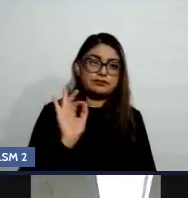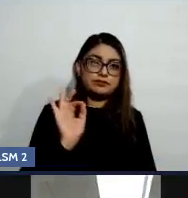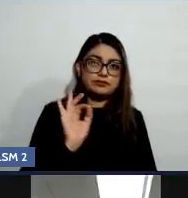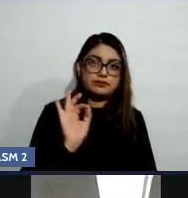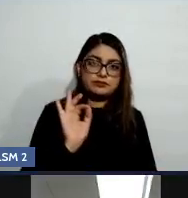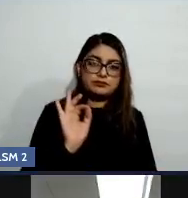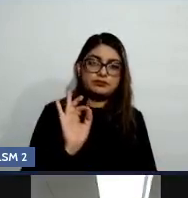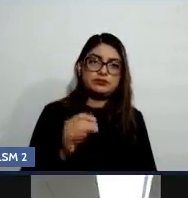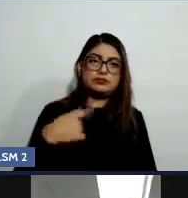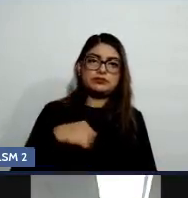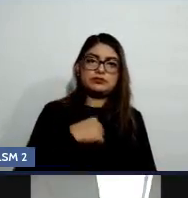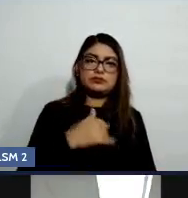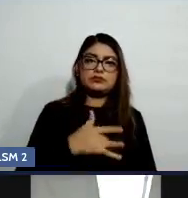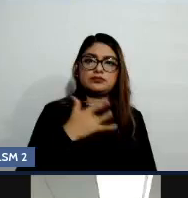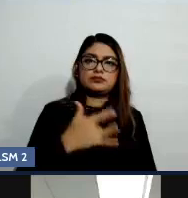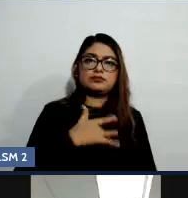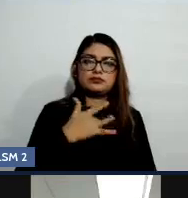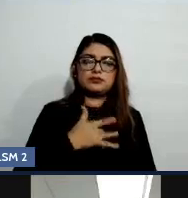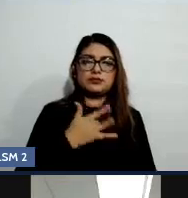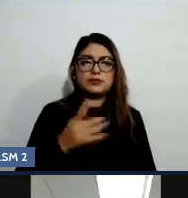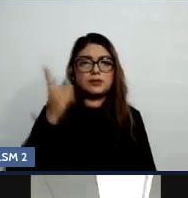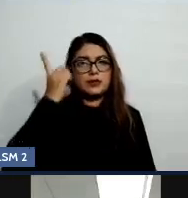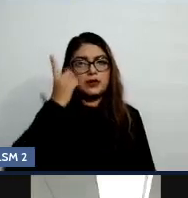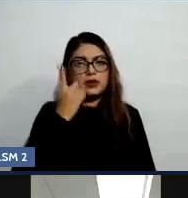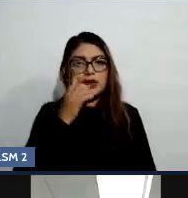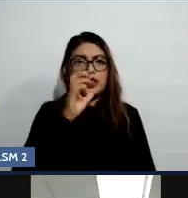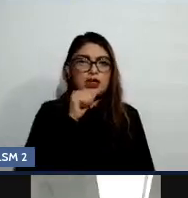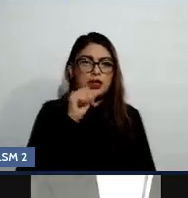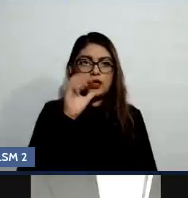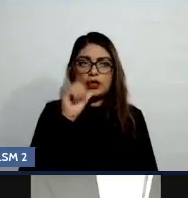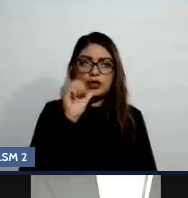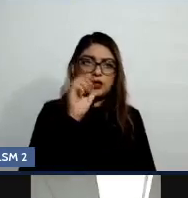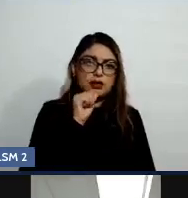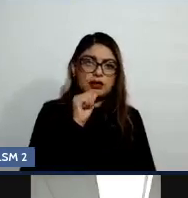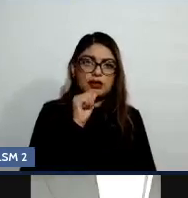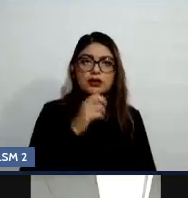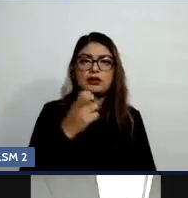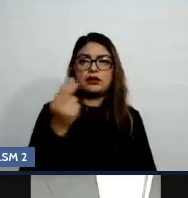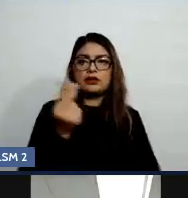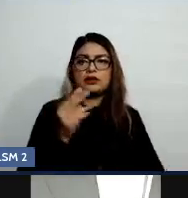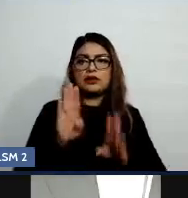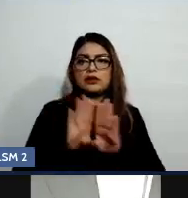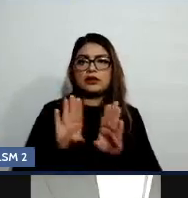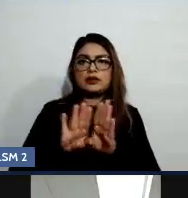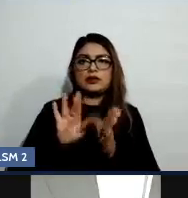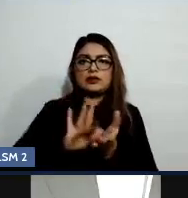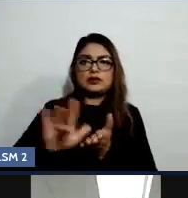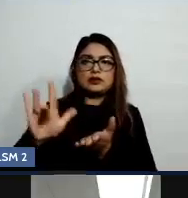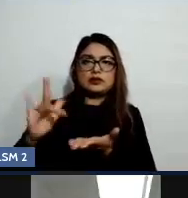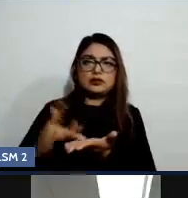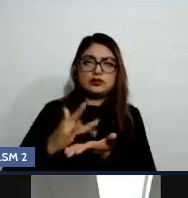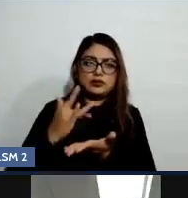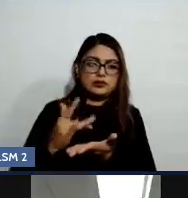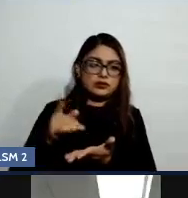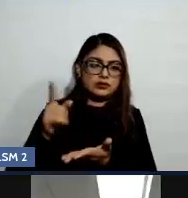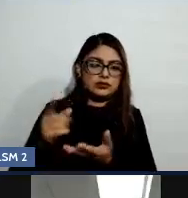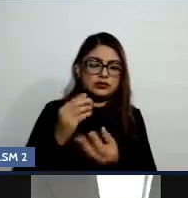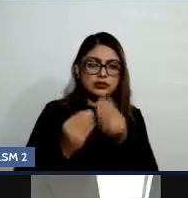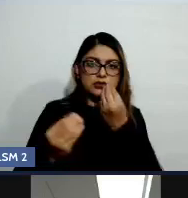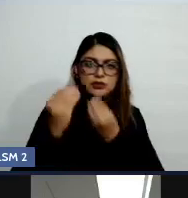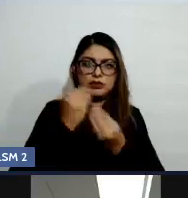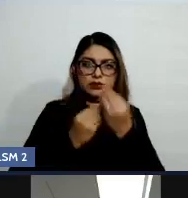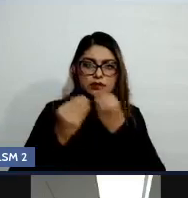hay que apoyarnos, vamos, en alguno de estos alimentos que ayudan